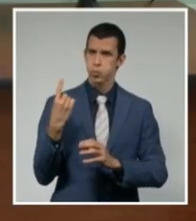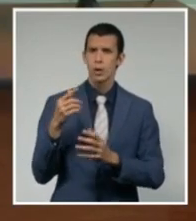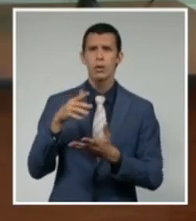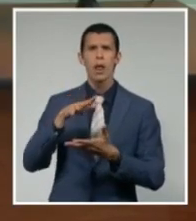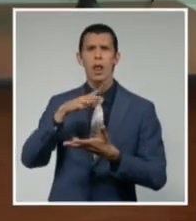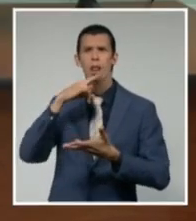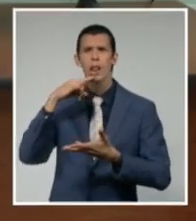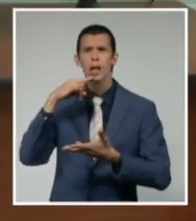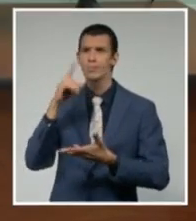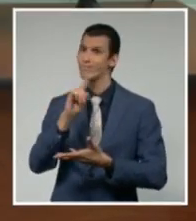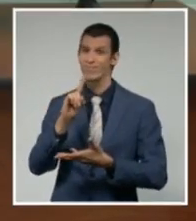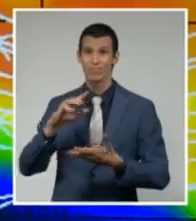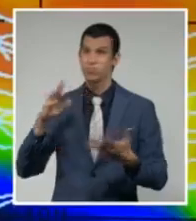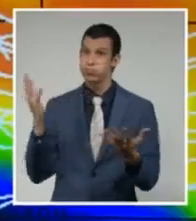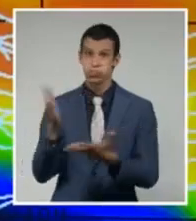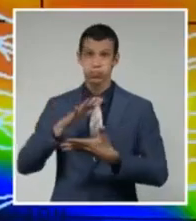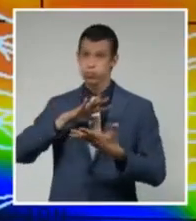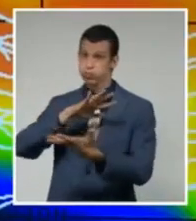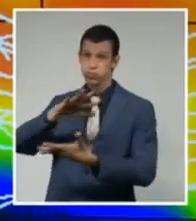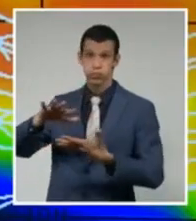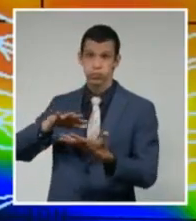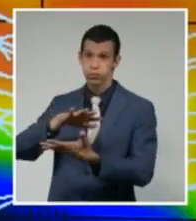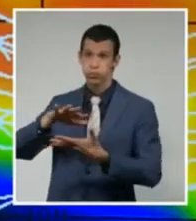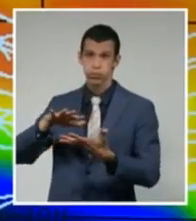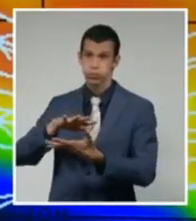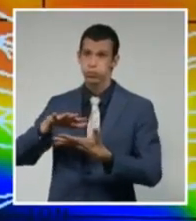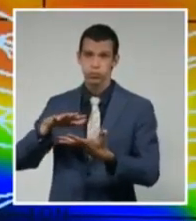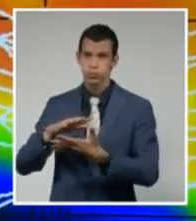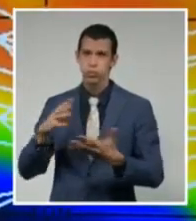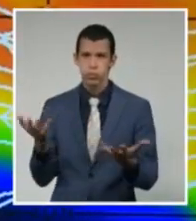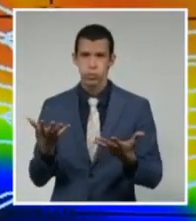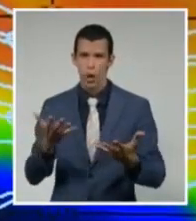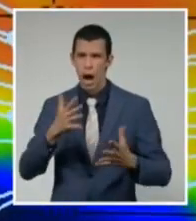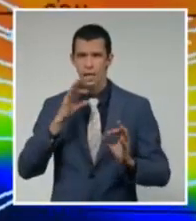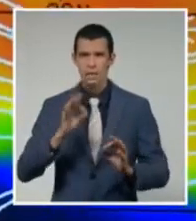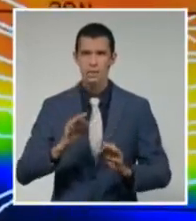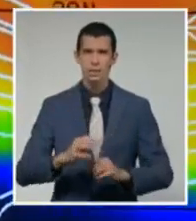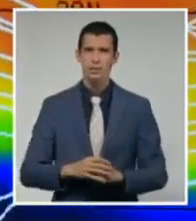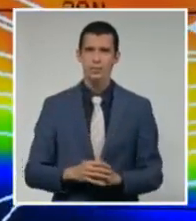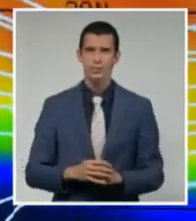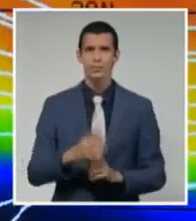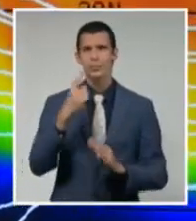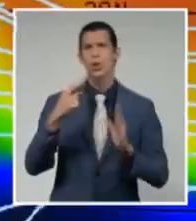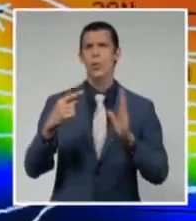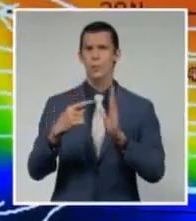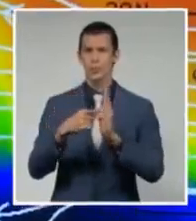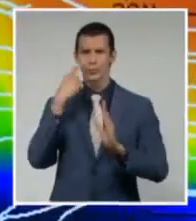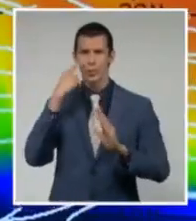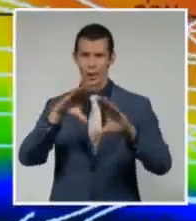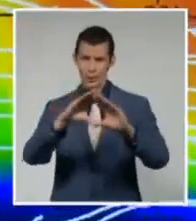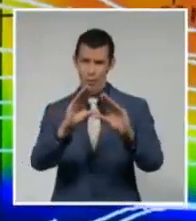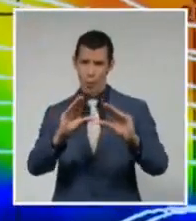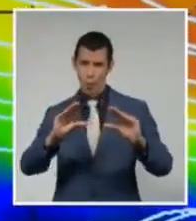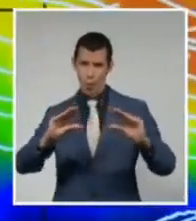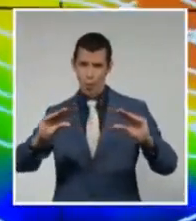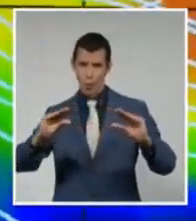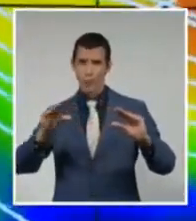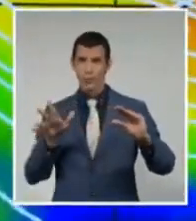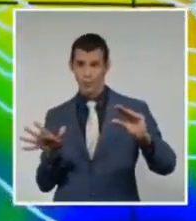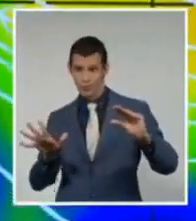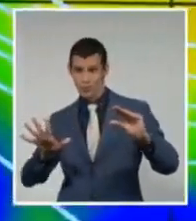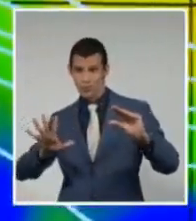anticiclón. Ese anticiclón hace que el flujo de aire lo lleve directamente a cruzar por nuestro país.